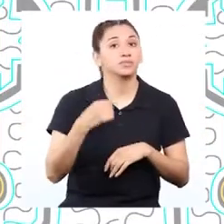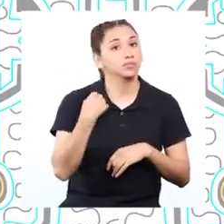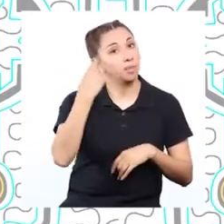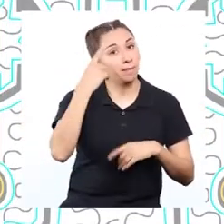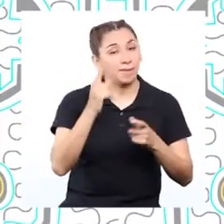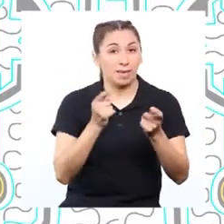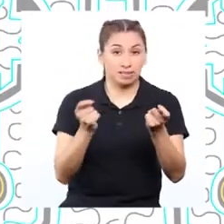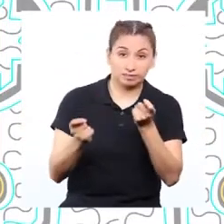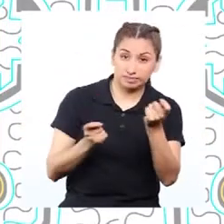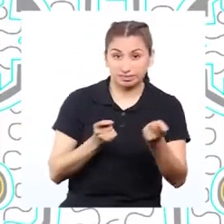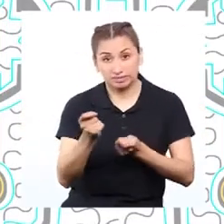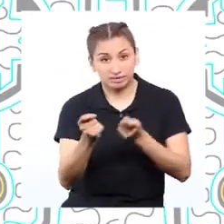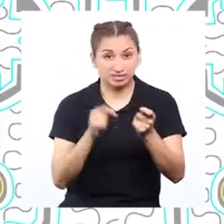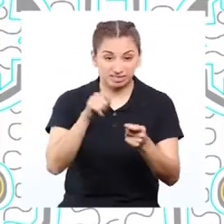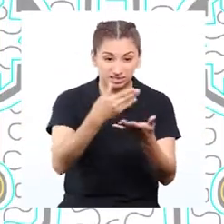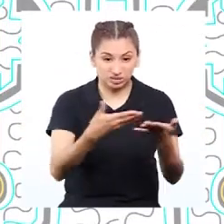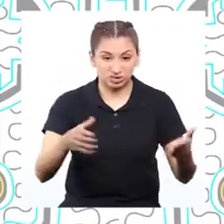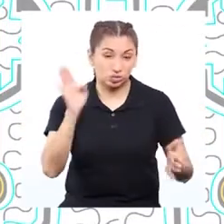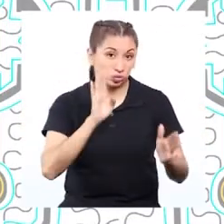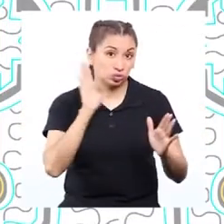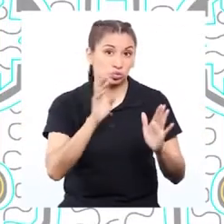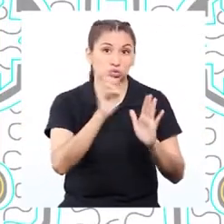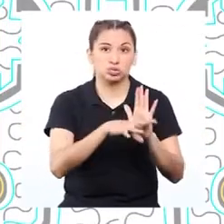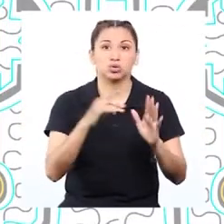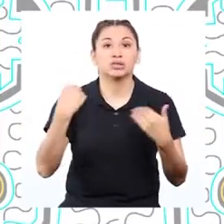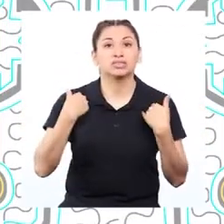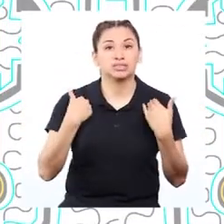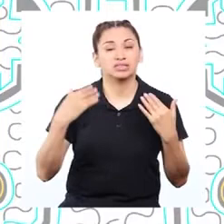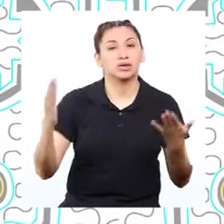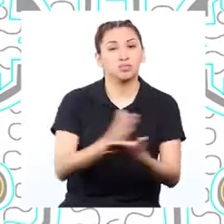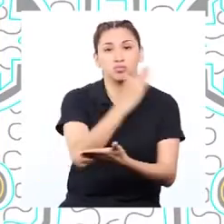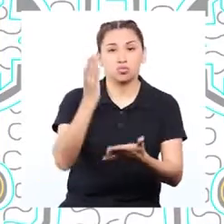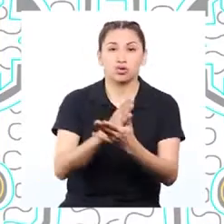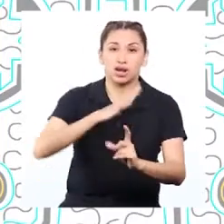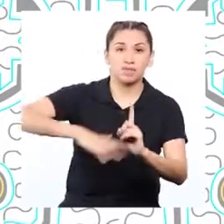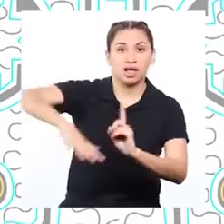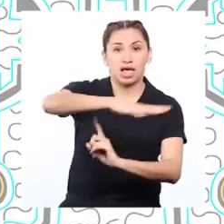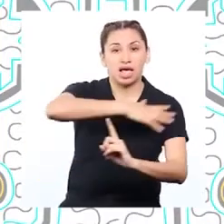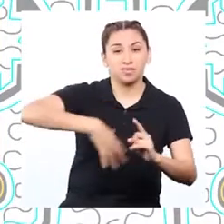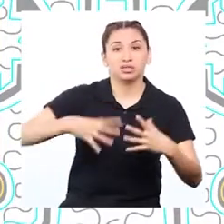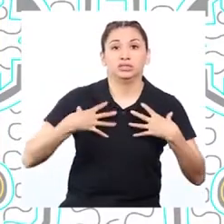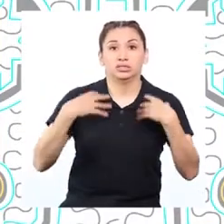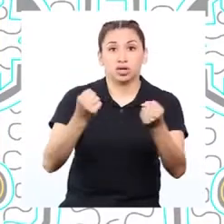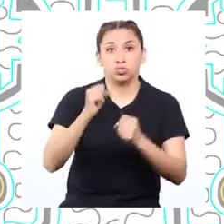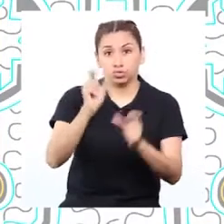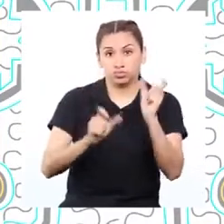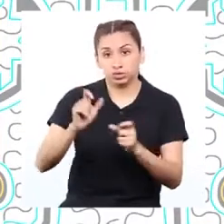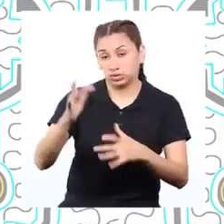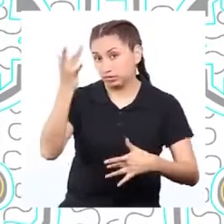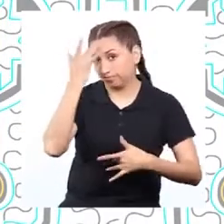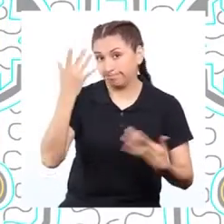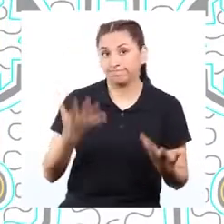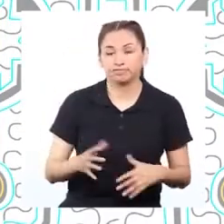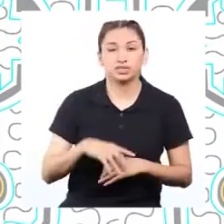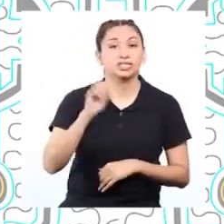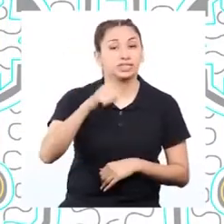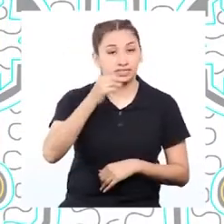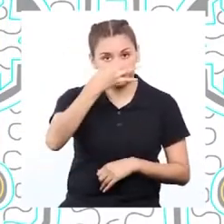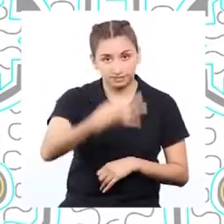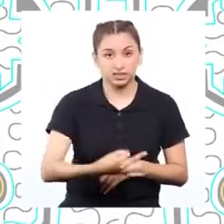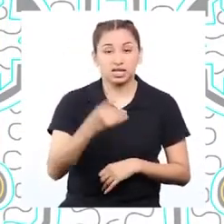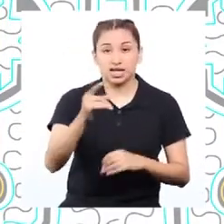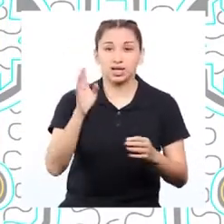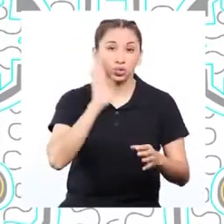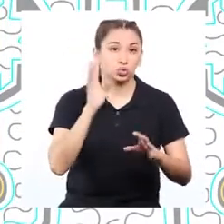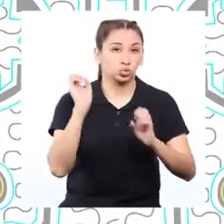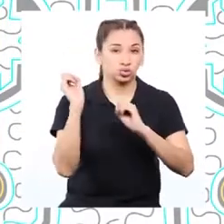manejo inadecuado de los residuos genera problemas ambientales que afectan a la salud de las personas. Así es, chicos. Los